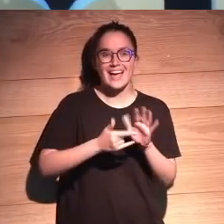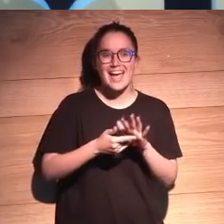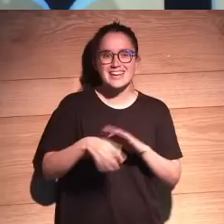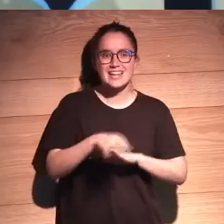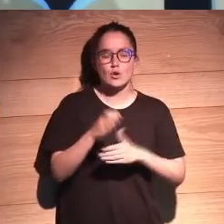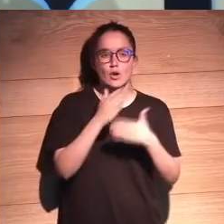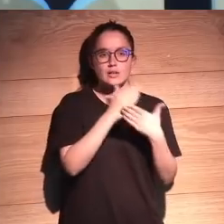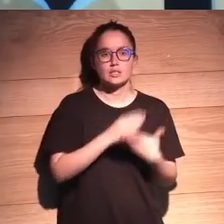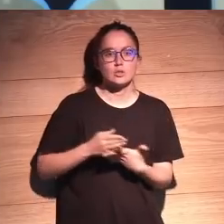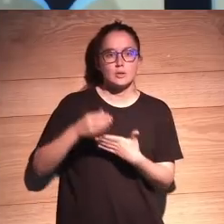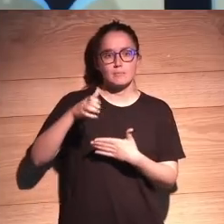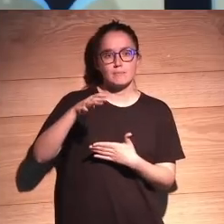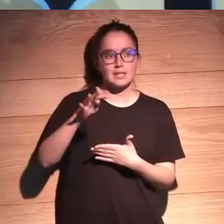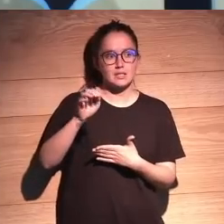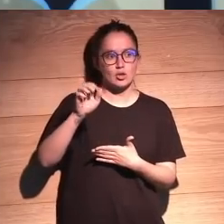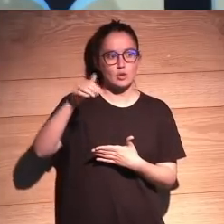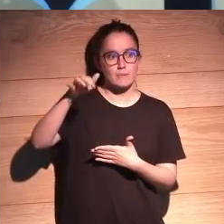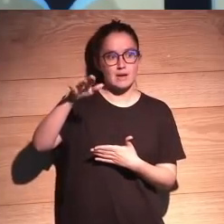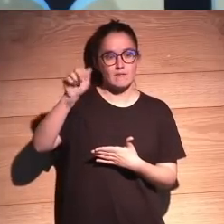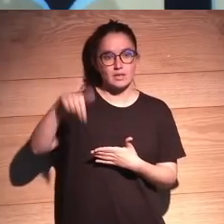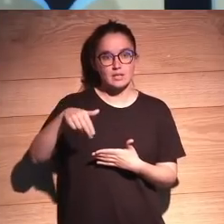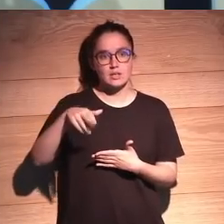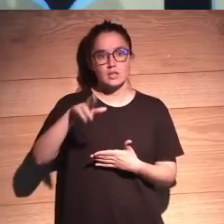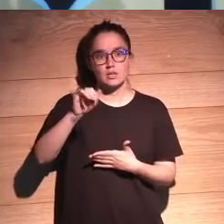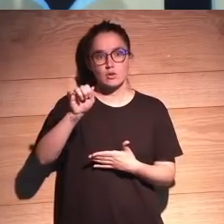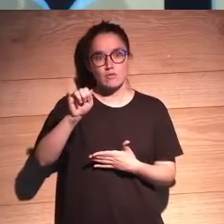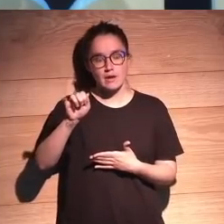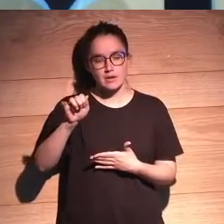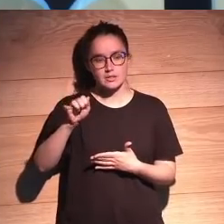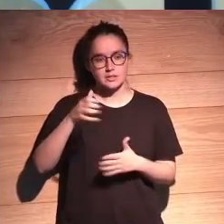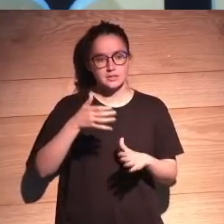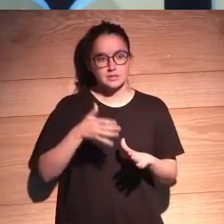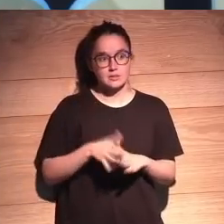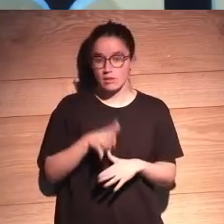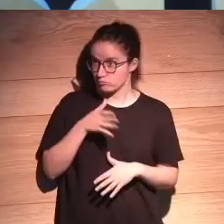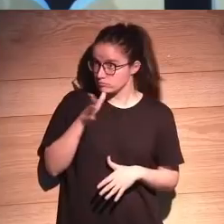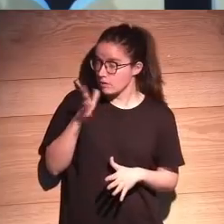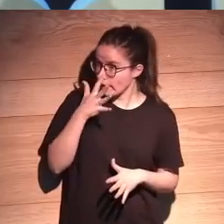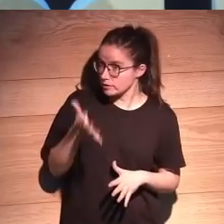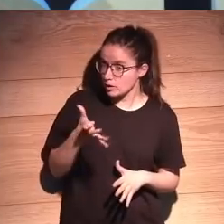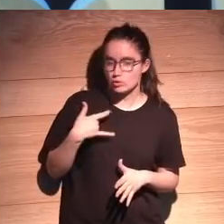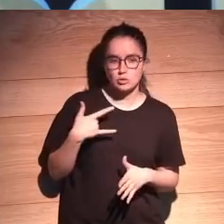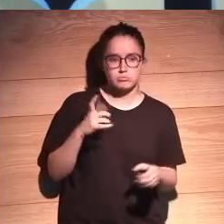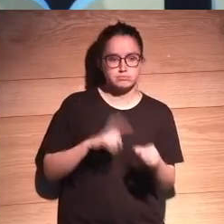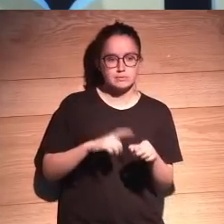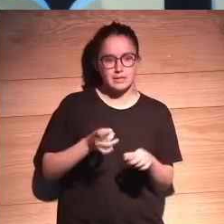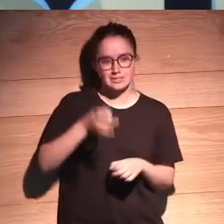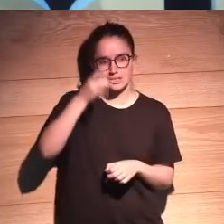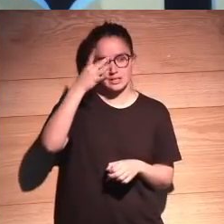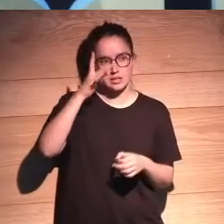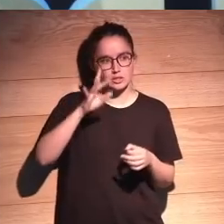y estudié en el MIT con Marvin Minsky ¿qué dices? y con Ray Kurzweil, o sea, yo estoy metido en estas ideas